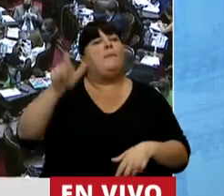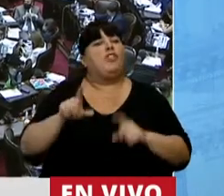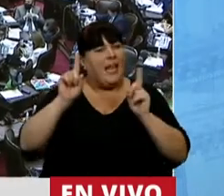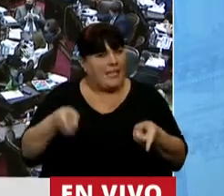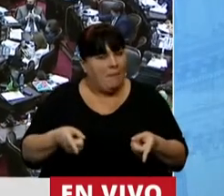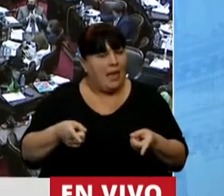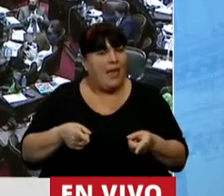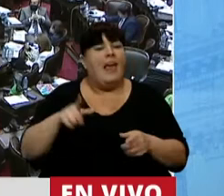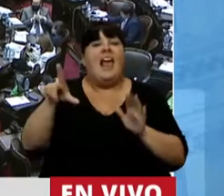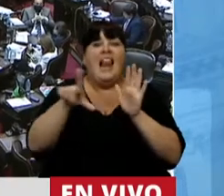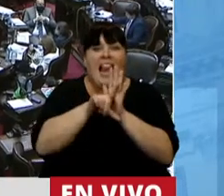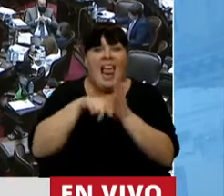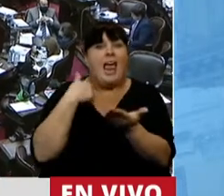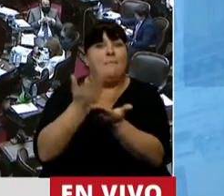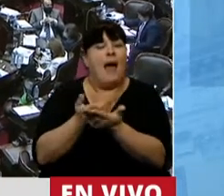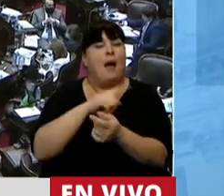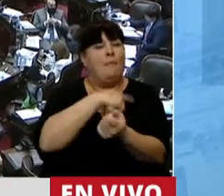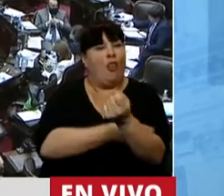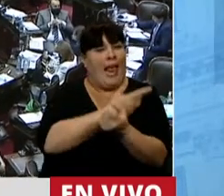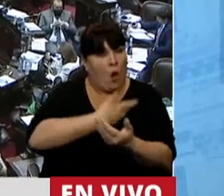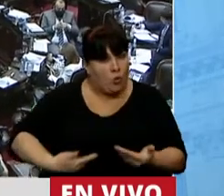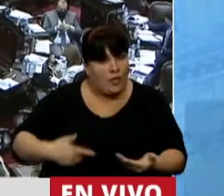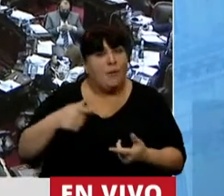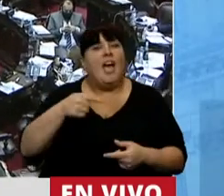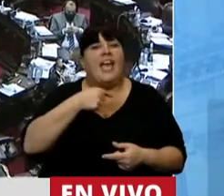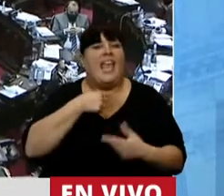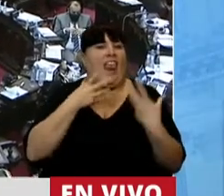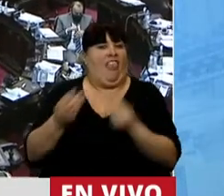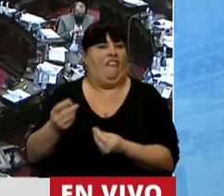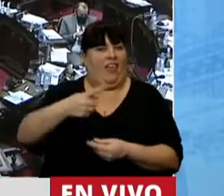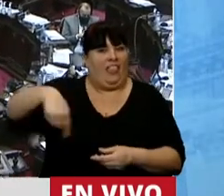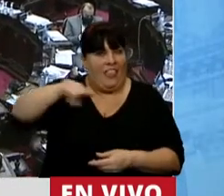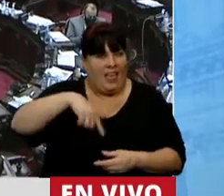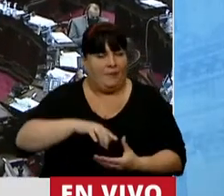son las que esta ley que envía el Ejecutivo se propone defender.